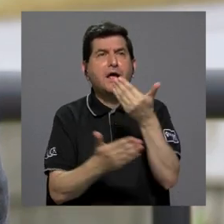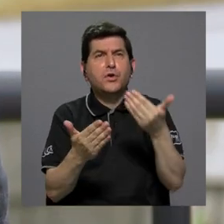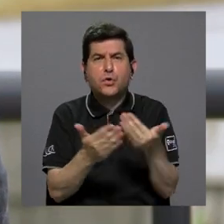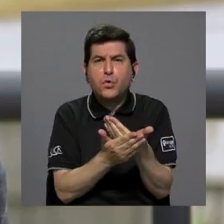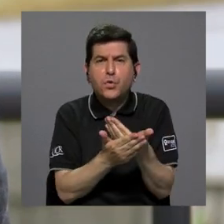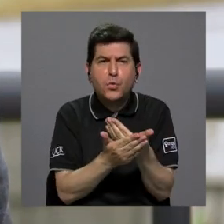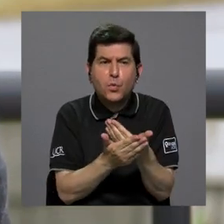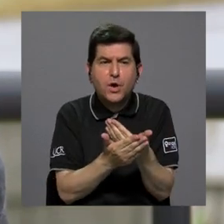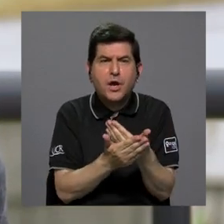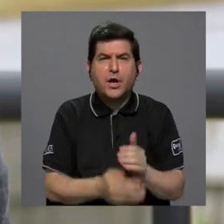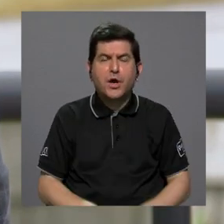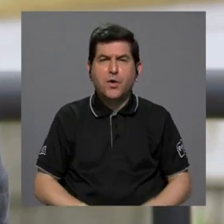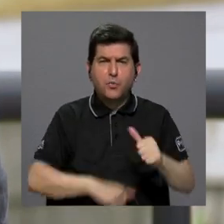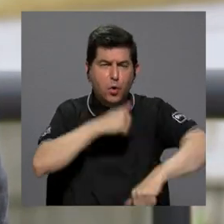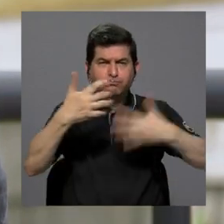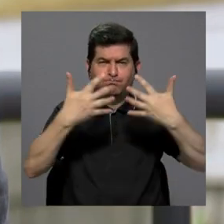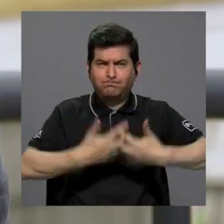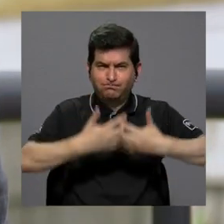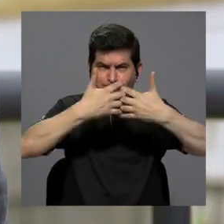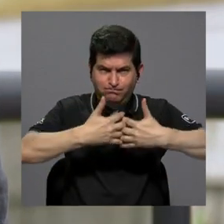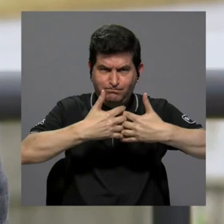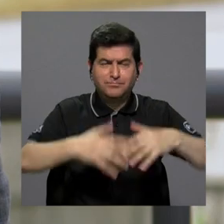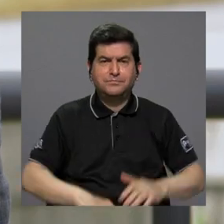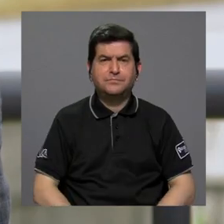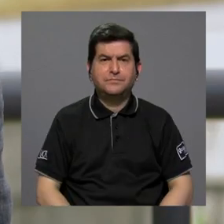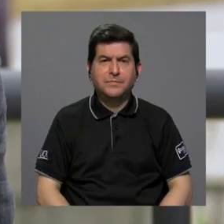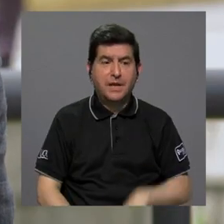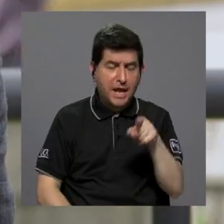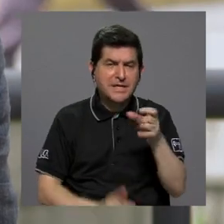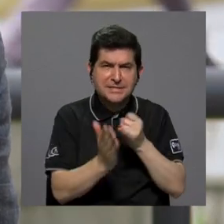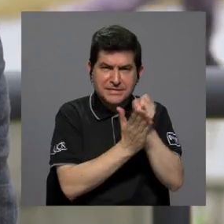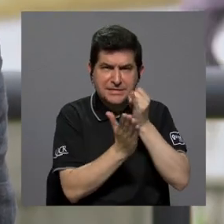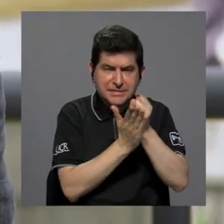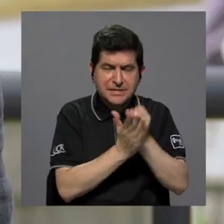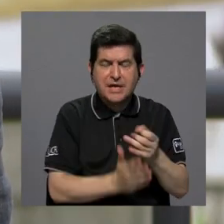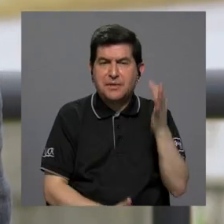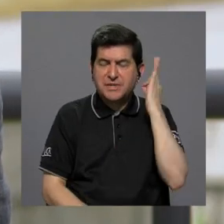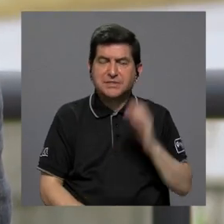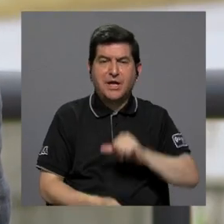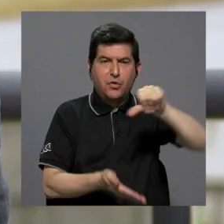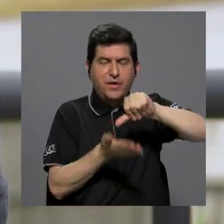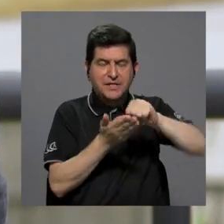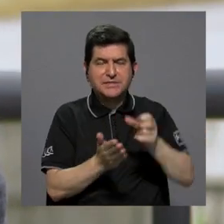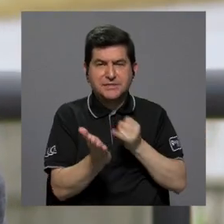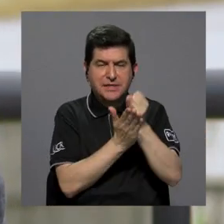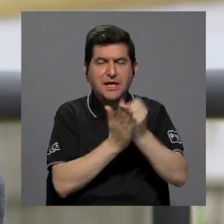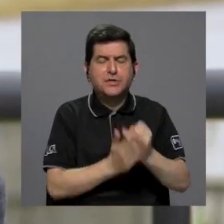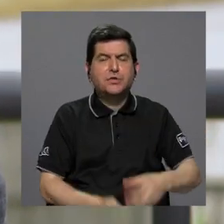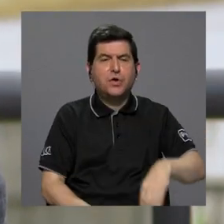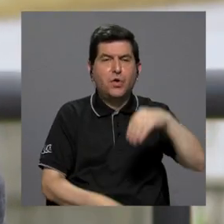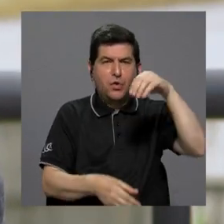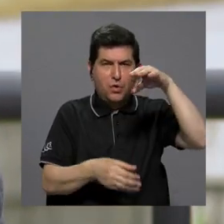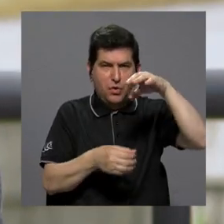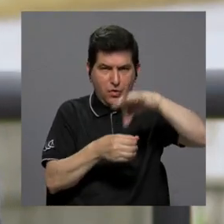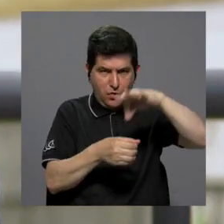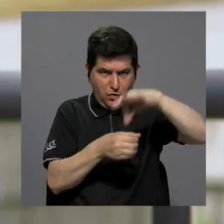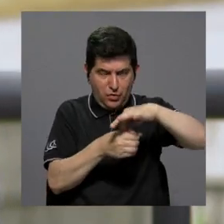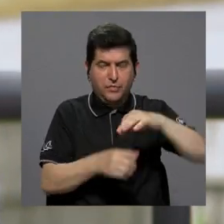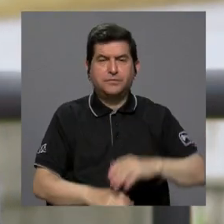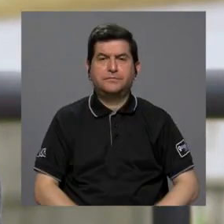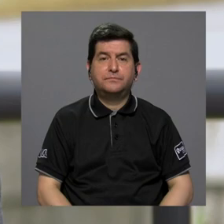nuevo, bueno, vamos a impulsar un nuevo emprendimiento de una investigadora del Centro de Investigaciones Agronómicas.